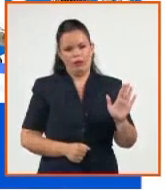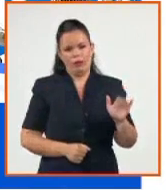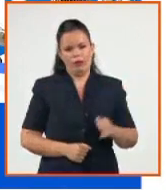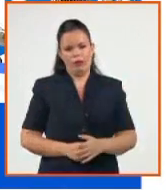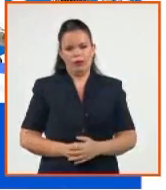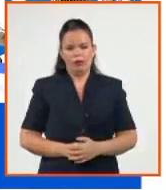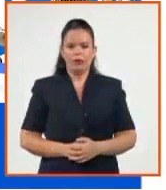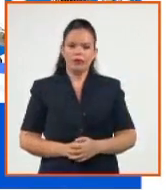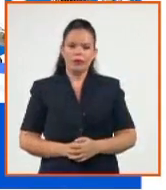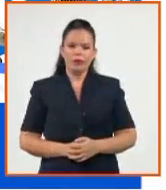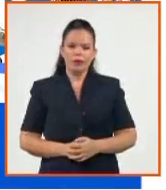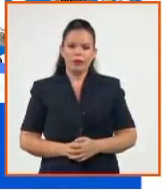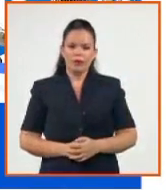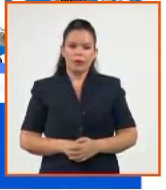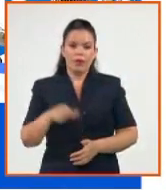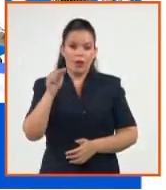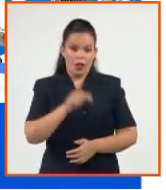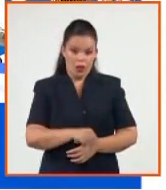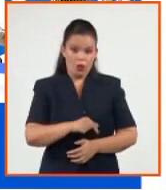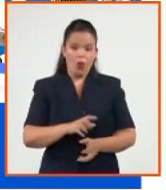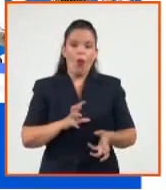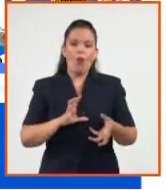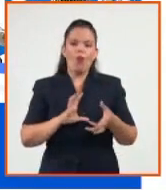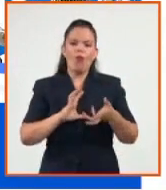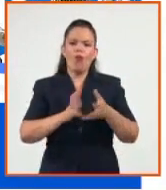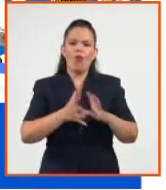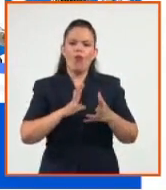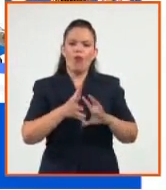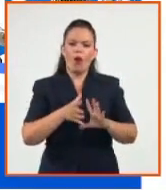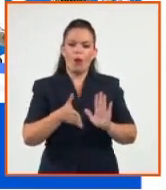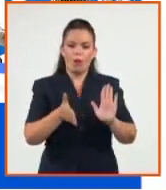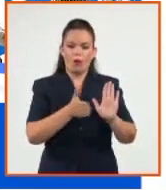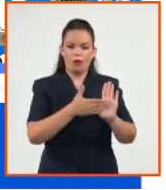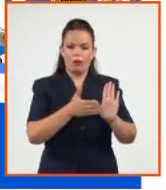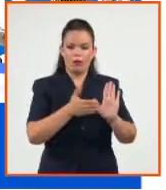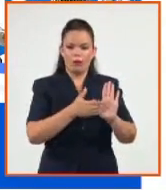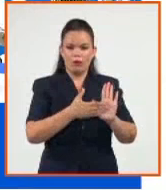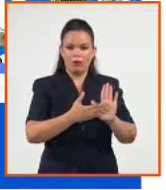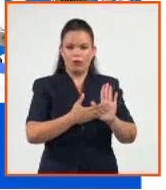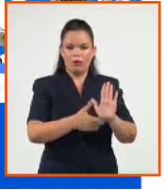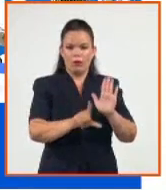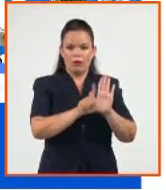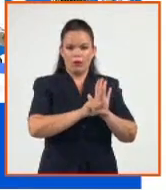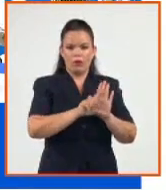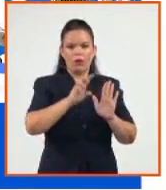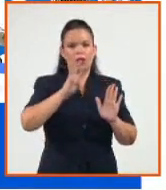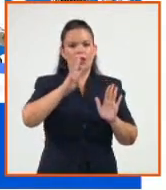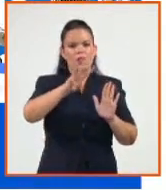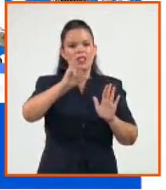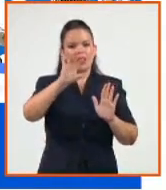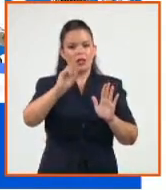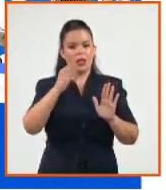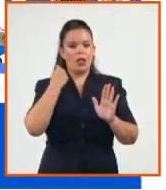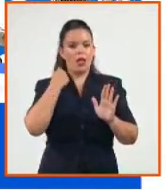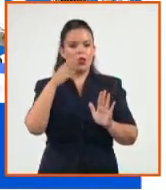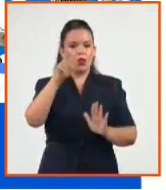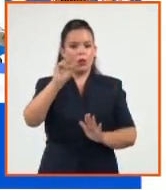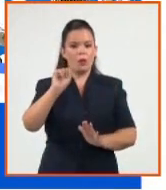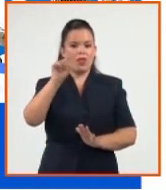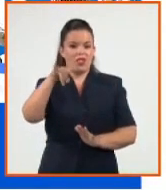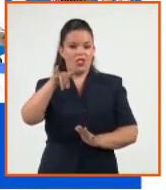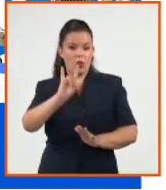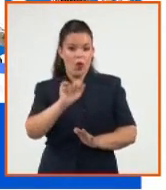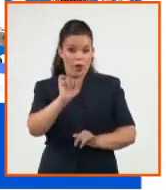parte de la instrumentación de lo que estaba estipulado en el decreto 360 del 2019, que es parte del paquete